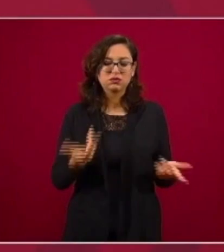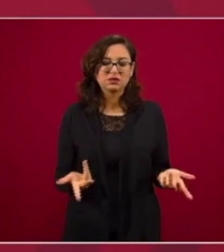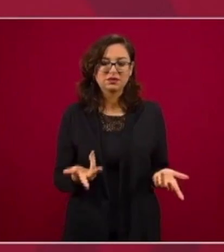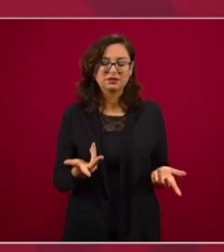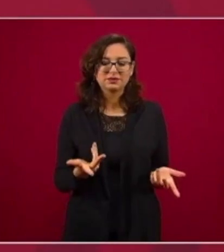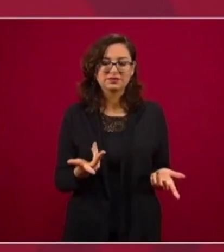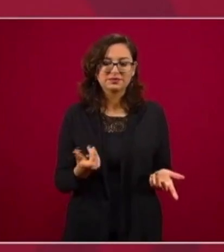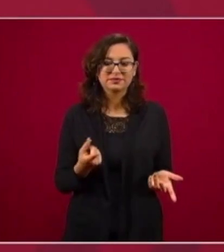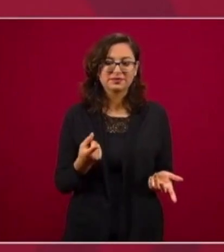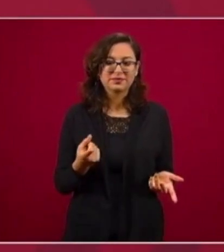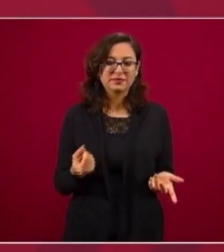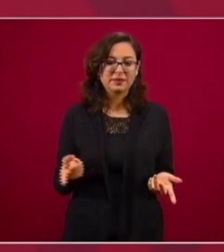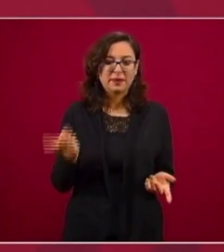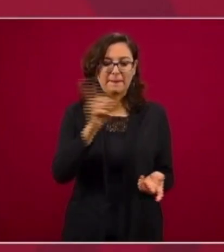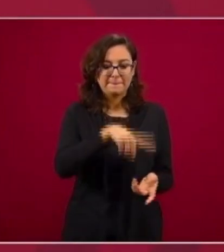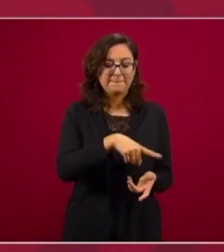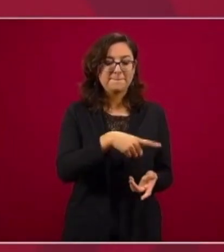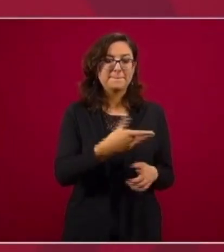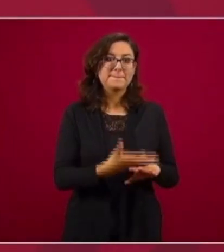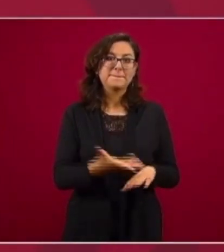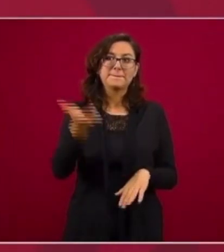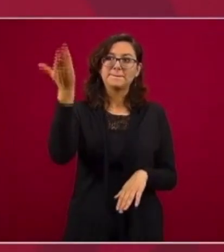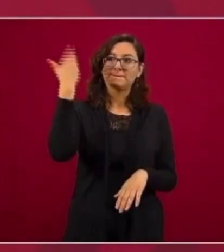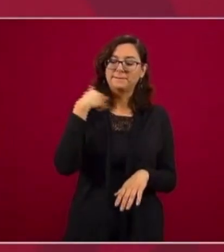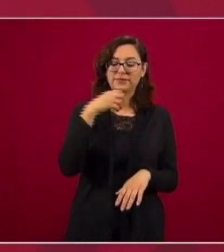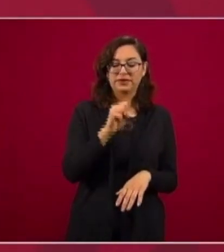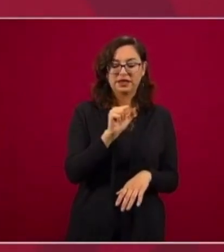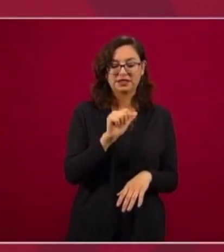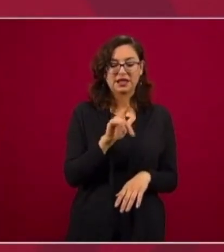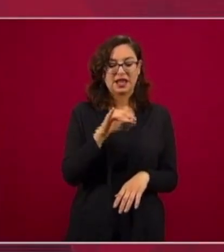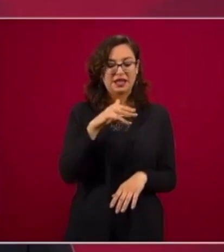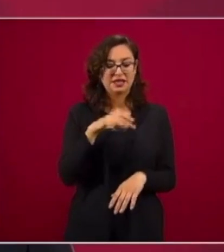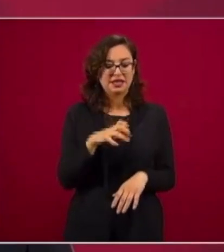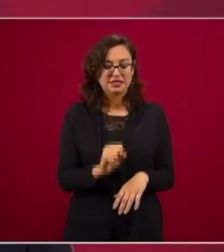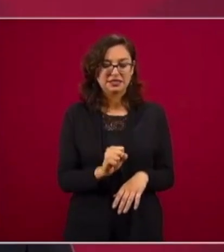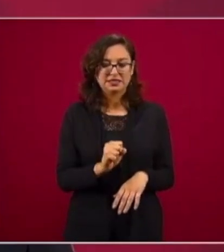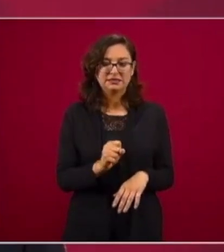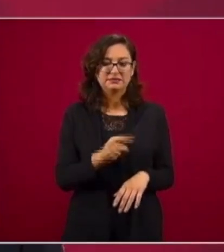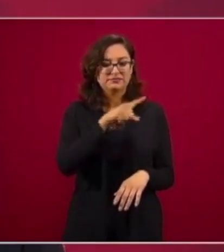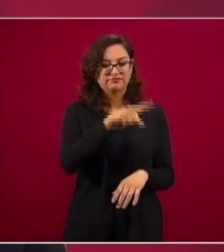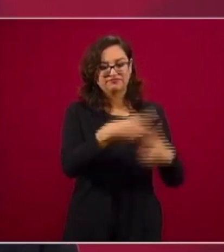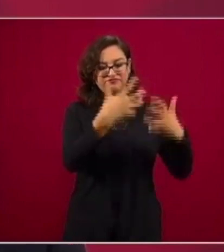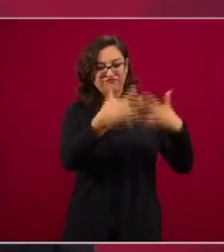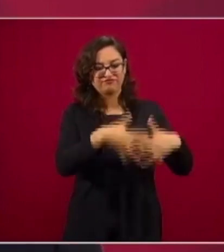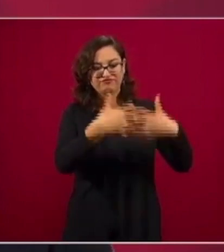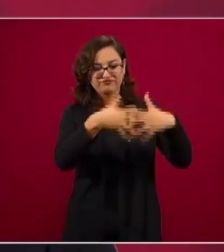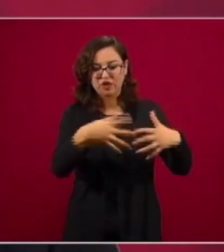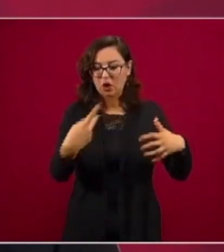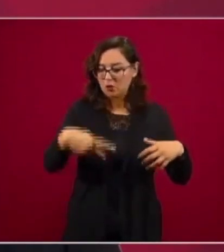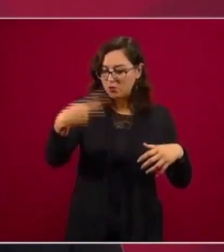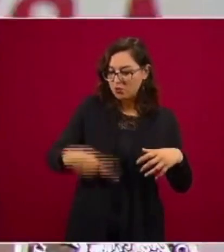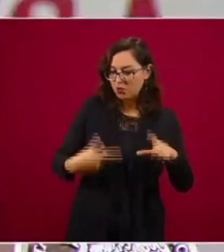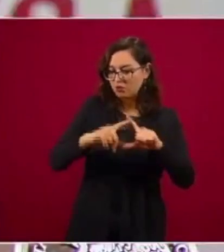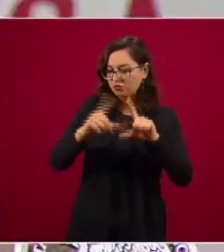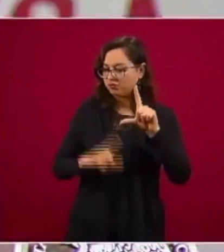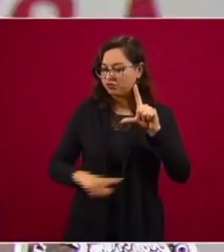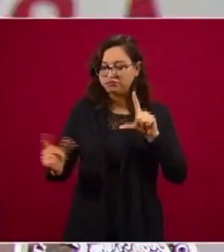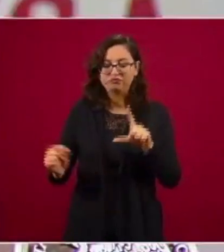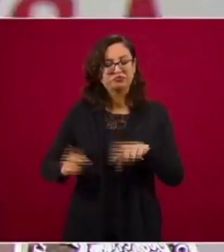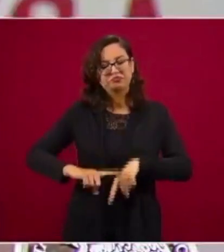Cuando salinas privatizaron la planta, porque había que deshacerse,